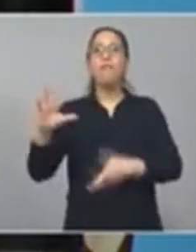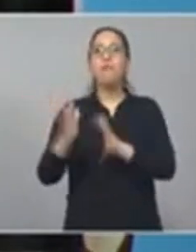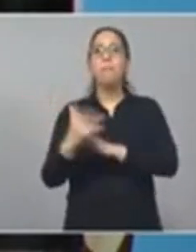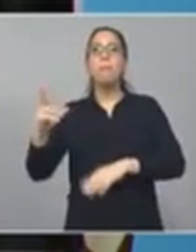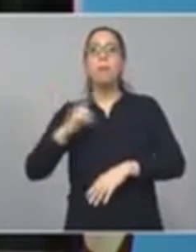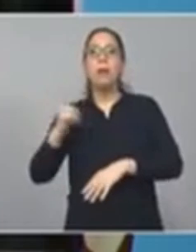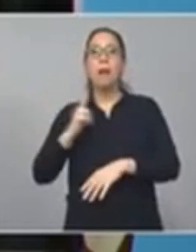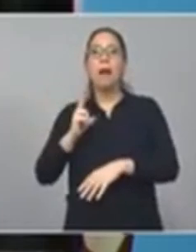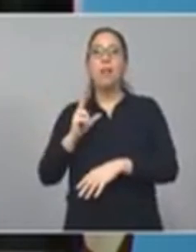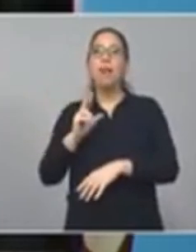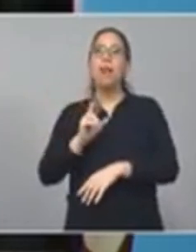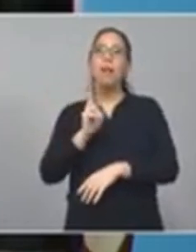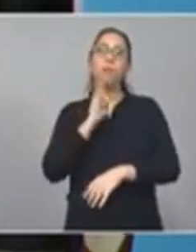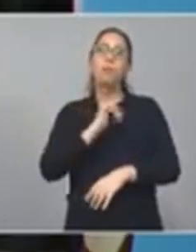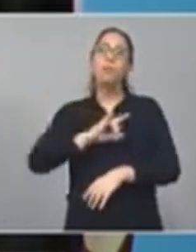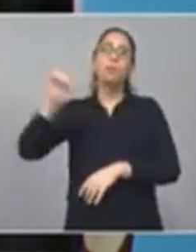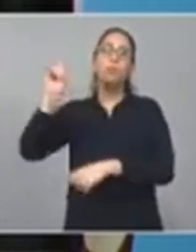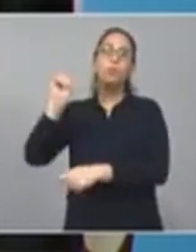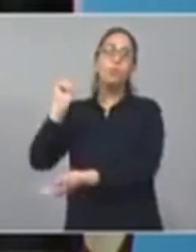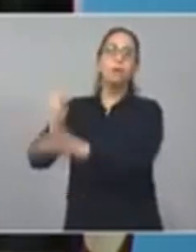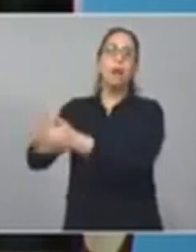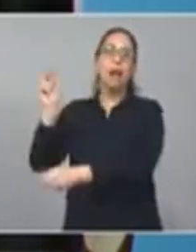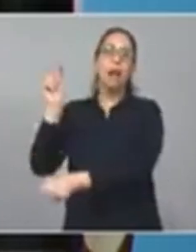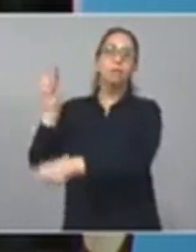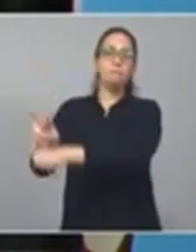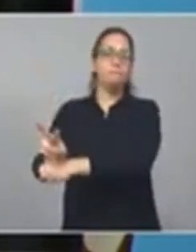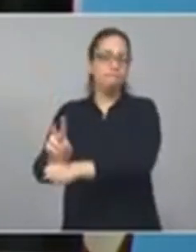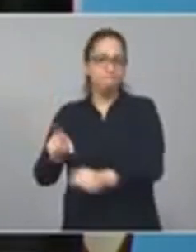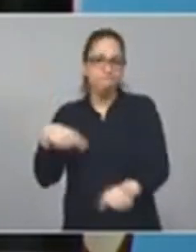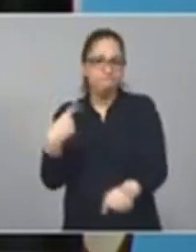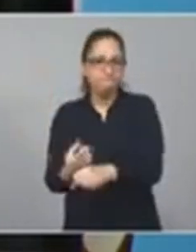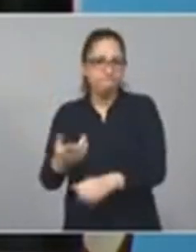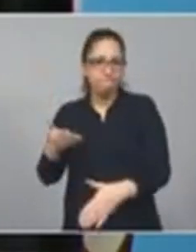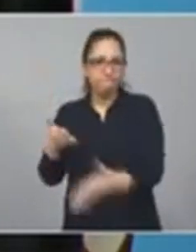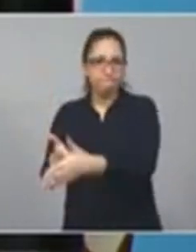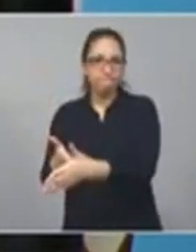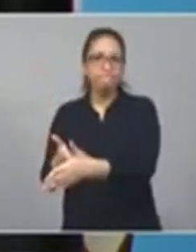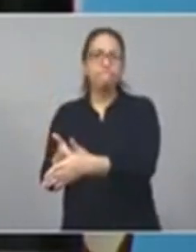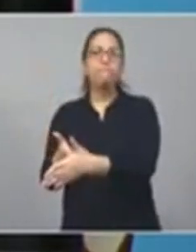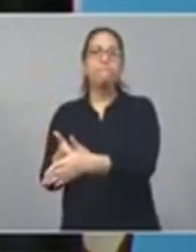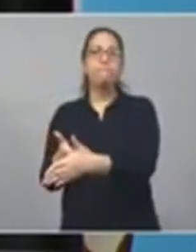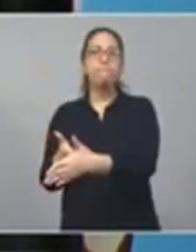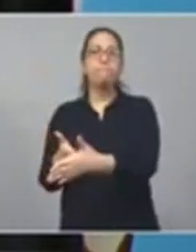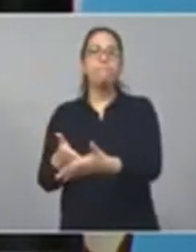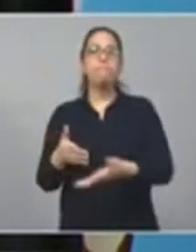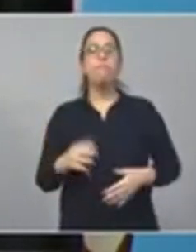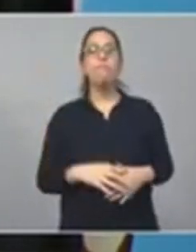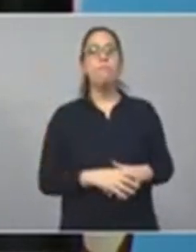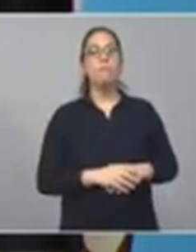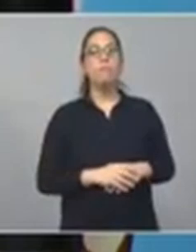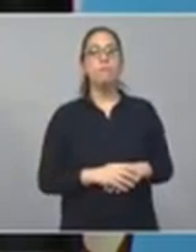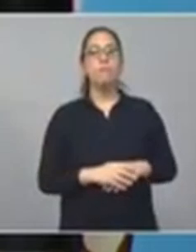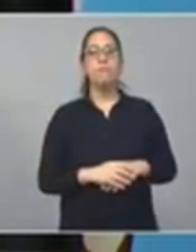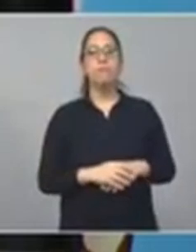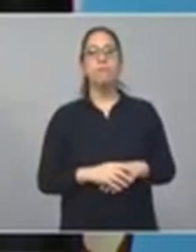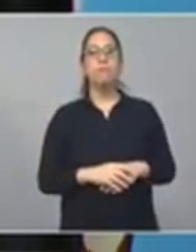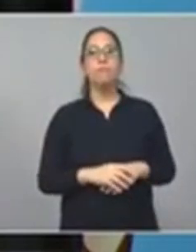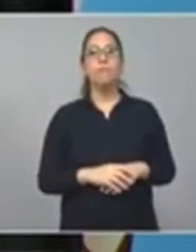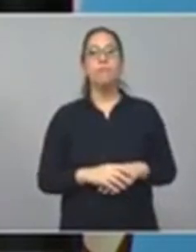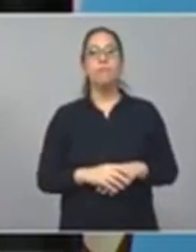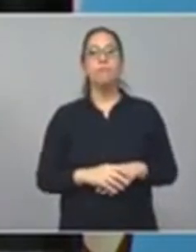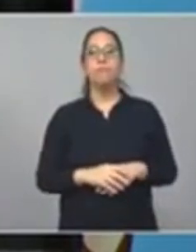seguramente acceder, muchas de ellas, a algún tipo de sistema